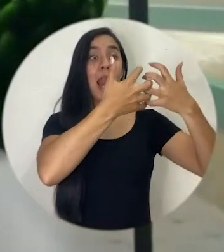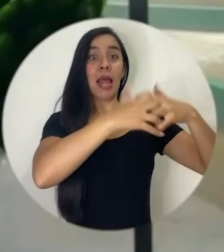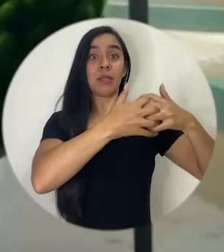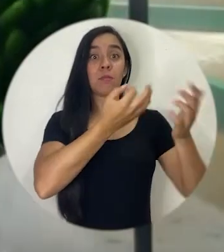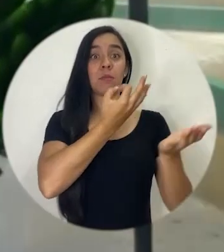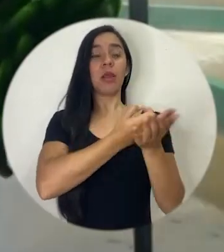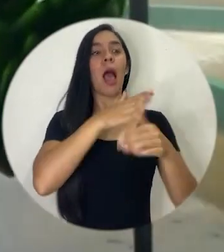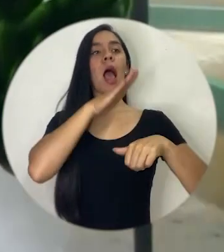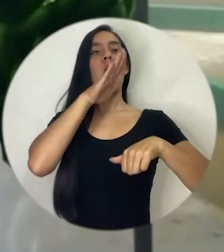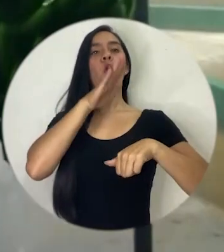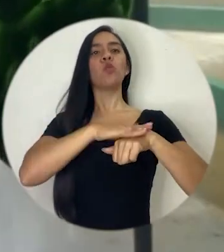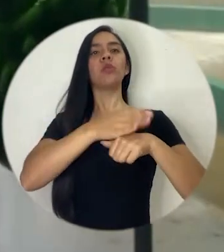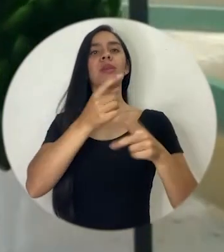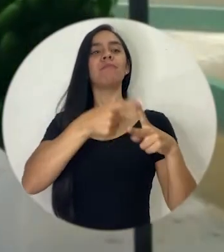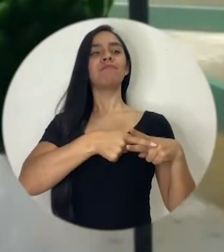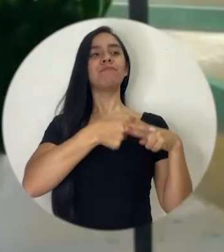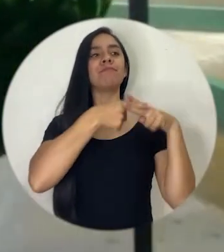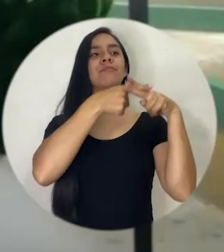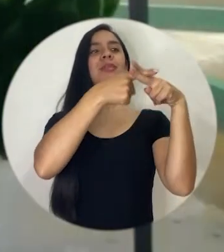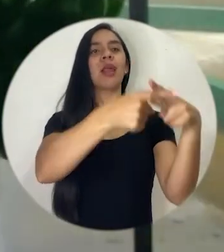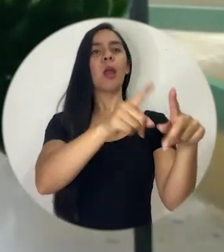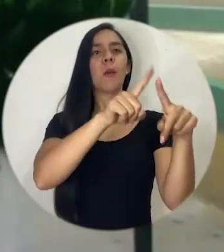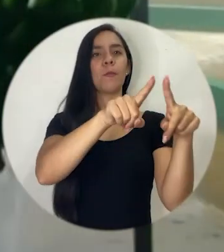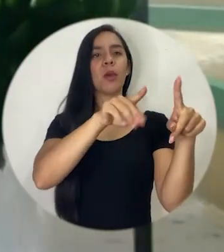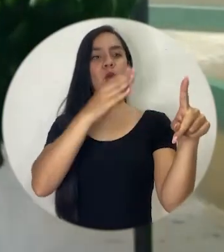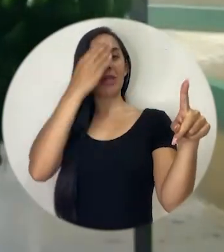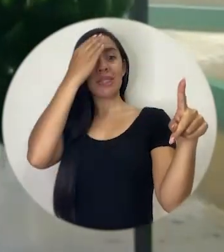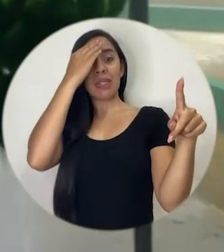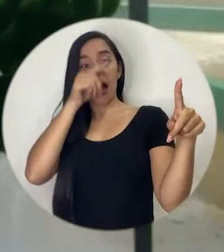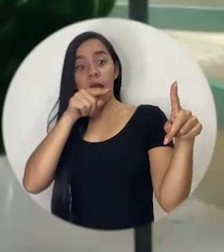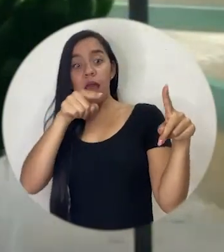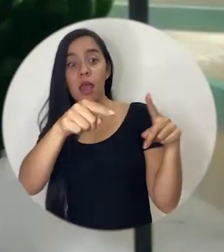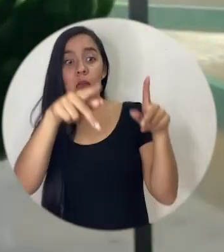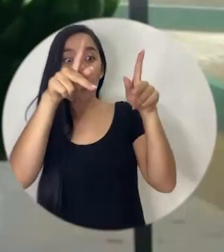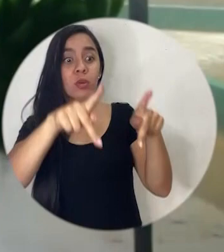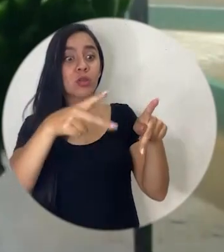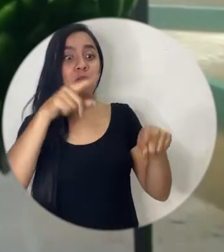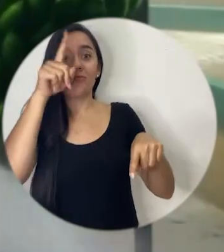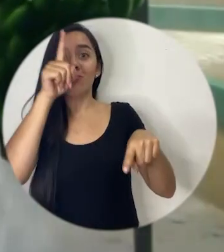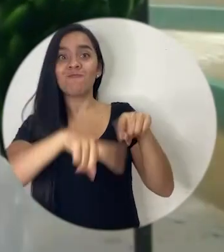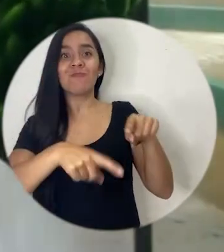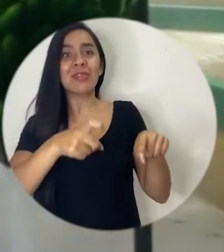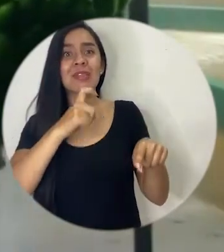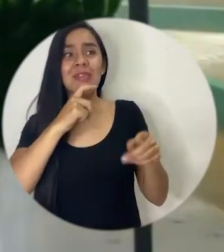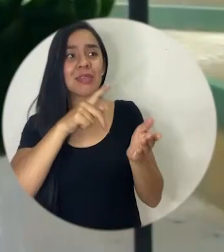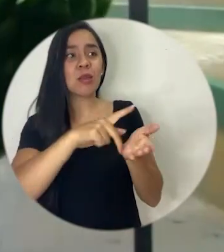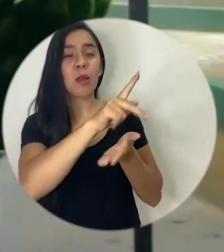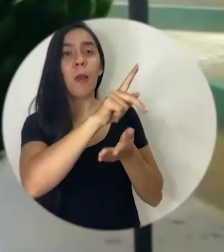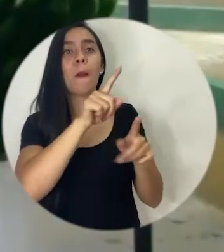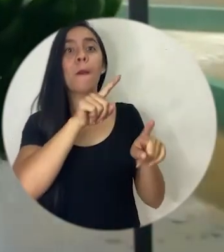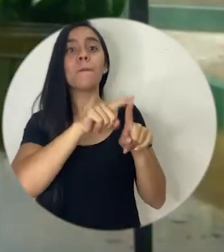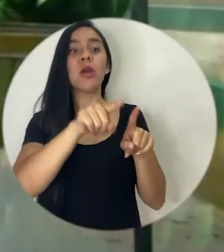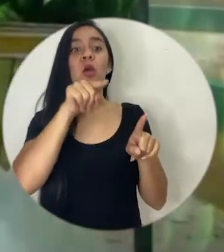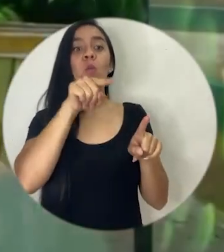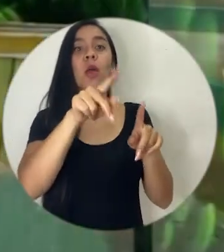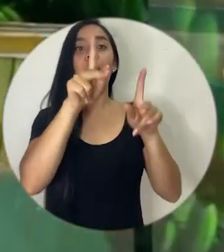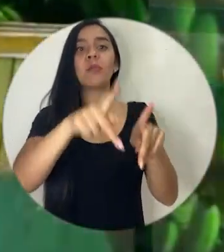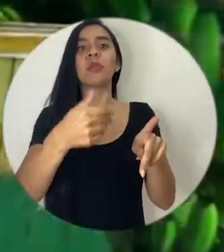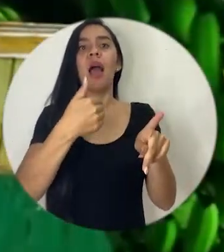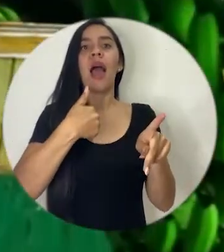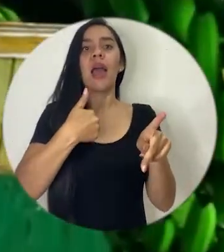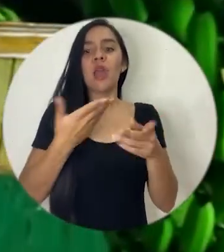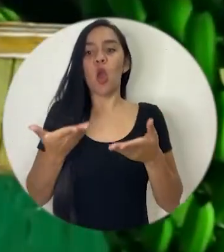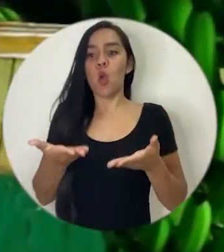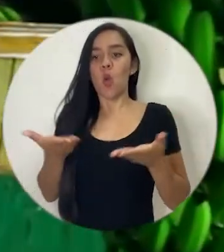conociendo perfectamente que una persona está sobreendeudada pero como hay bienes detrás y hay fiadores entonces le